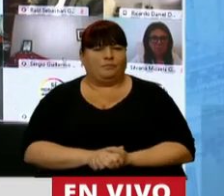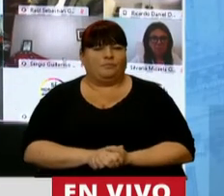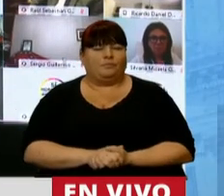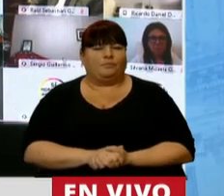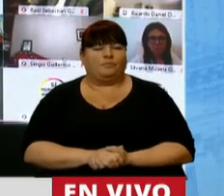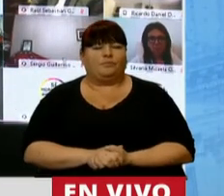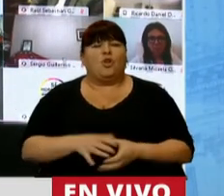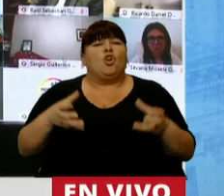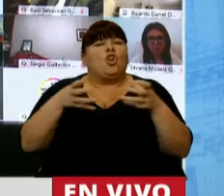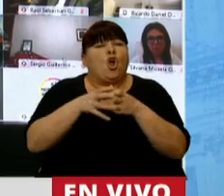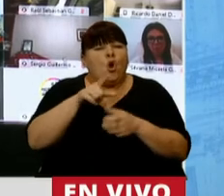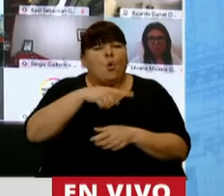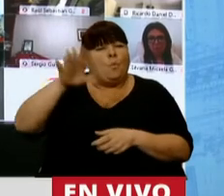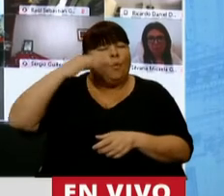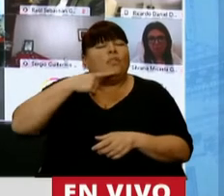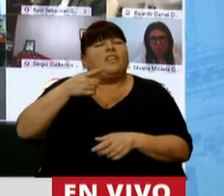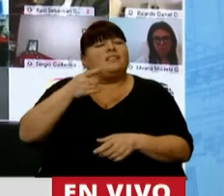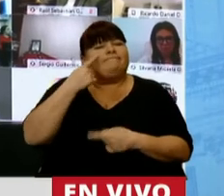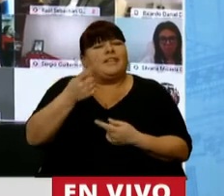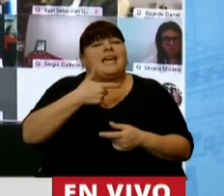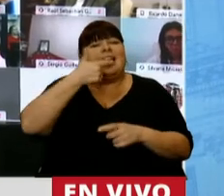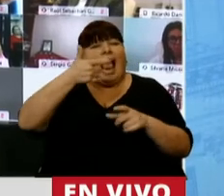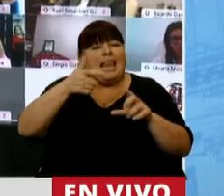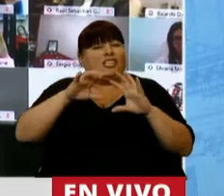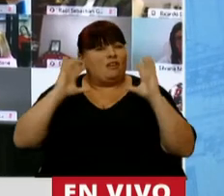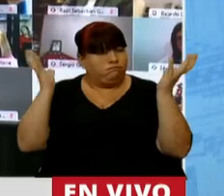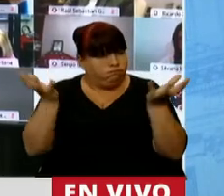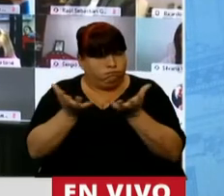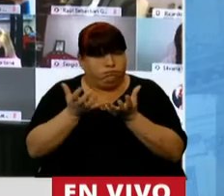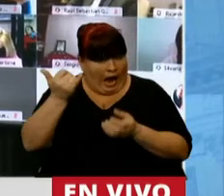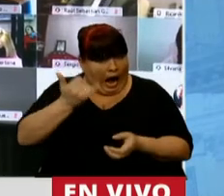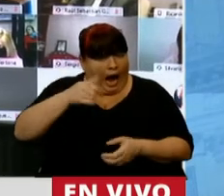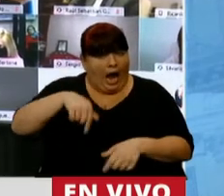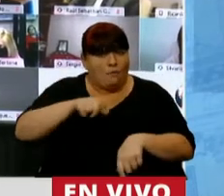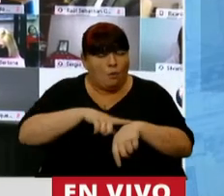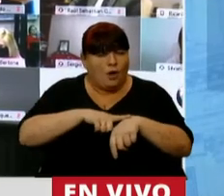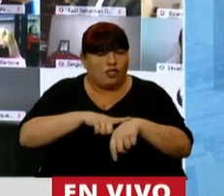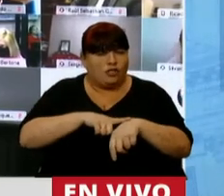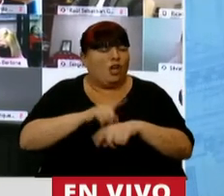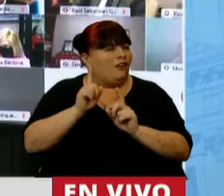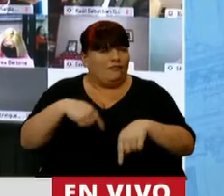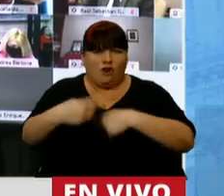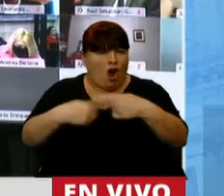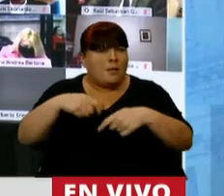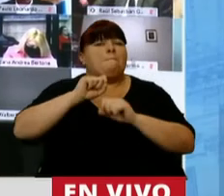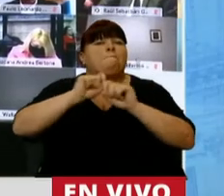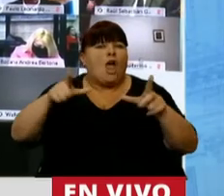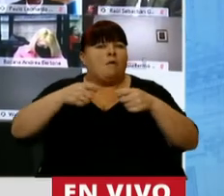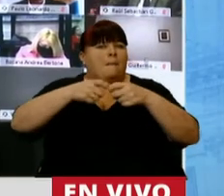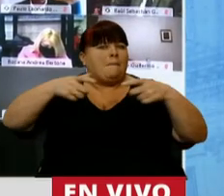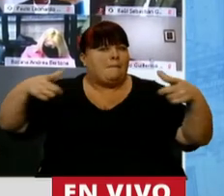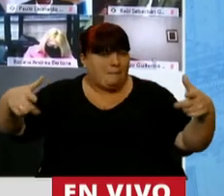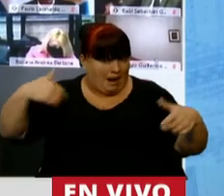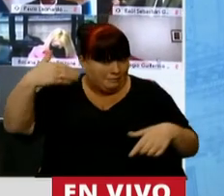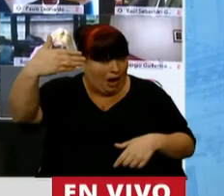grupos cantagónicos hoy reconocen que un calentamiento atmosférico está ocurriendo y que continuará incrementándose